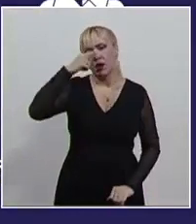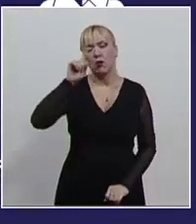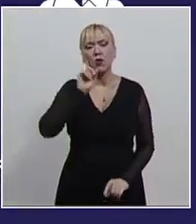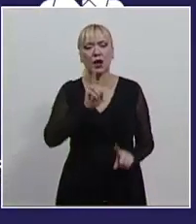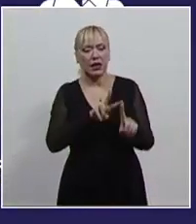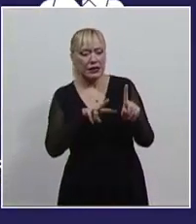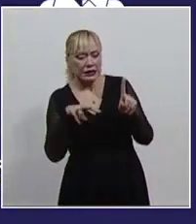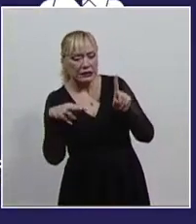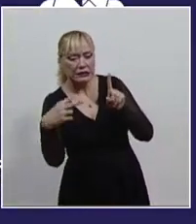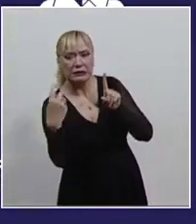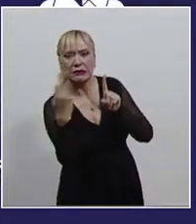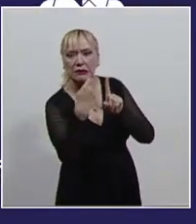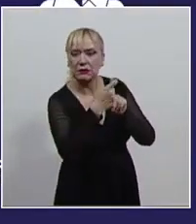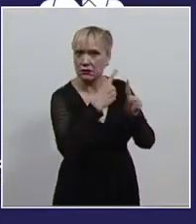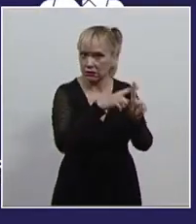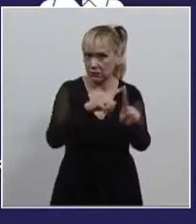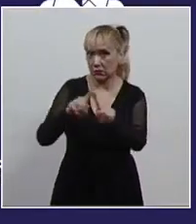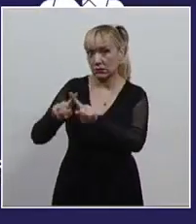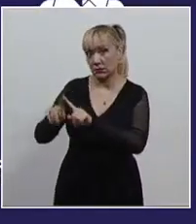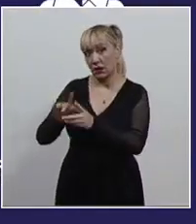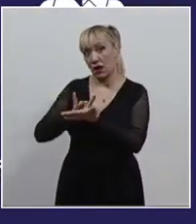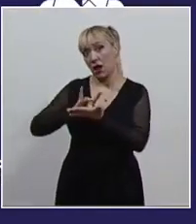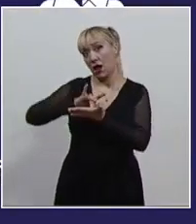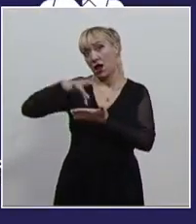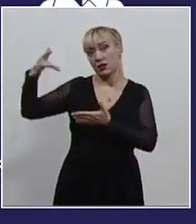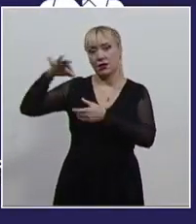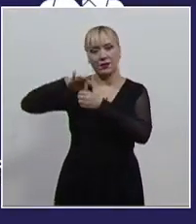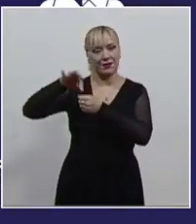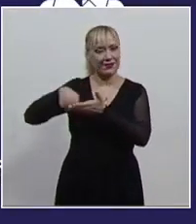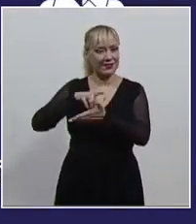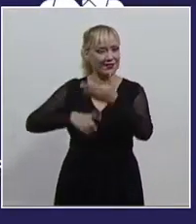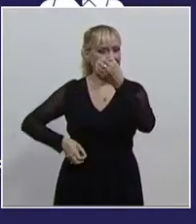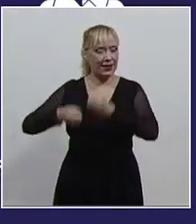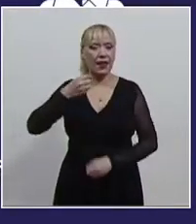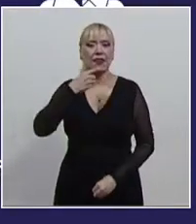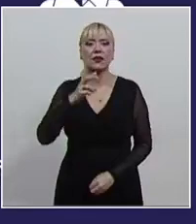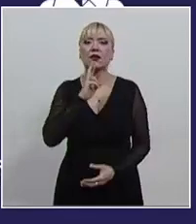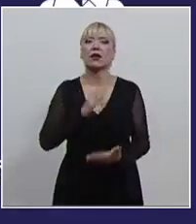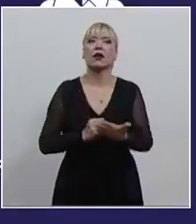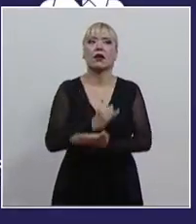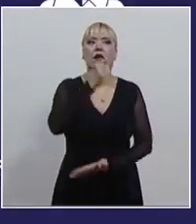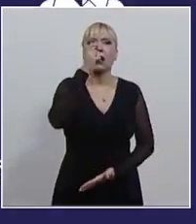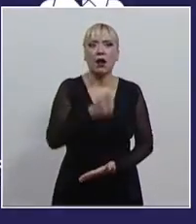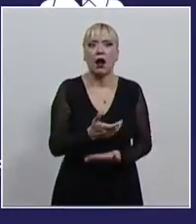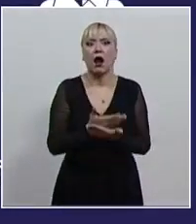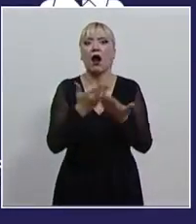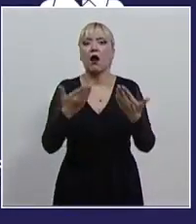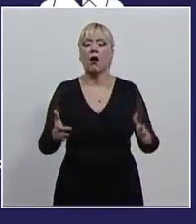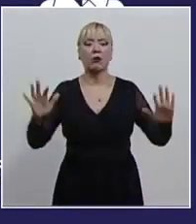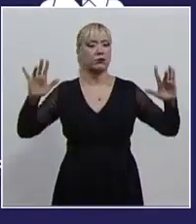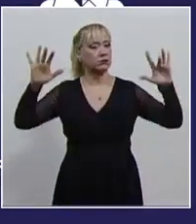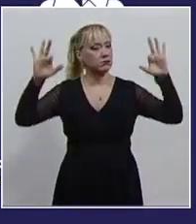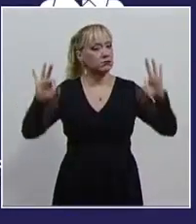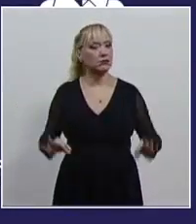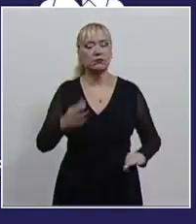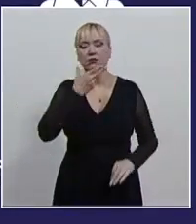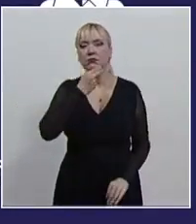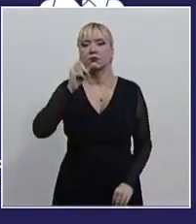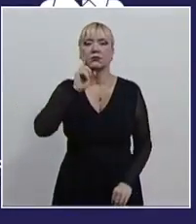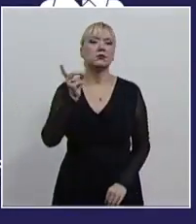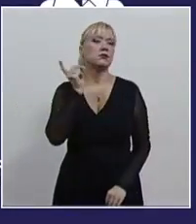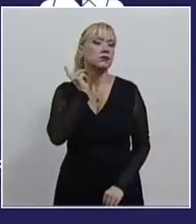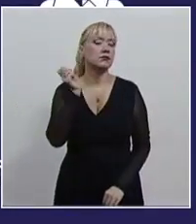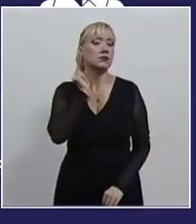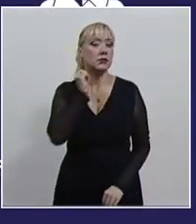espacio en el que destacó que gracias a sentencias con perspectiva de género, hoy se cuenta con congresos paritarios y mayor número de mujeres